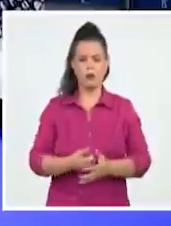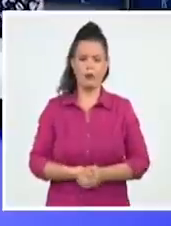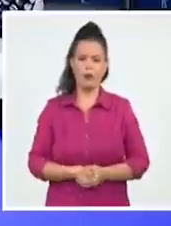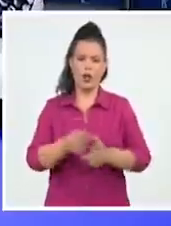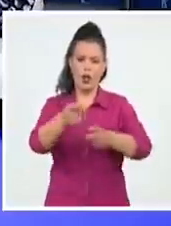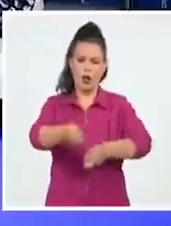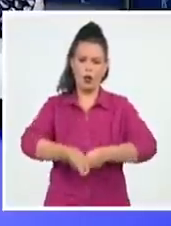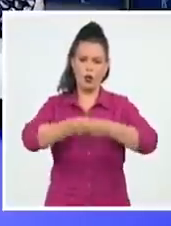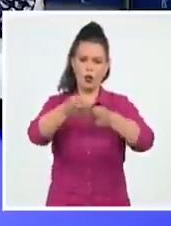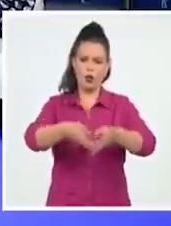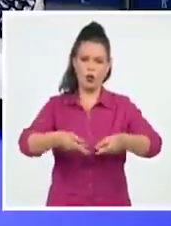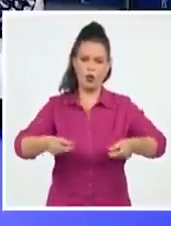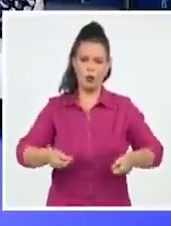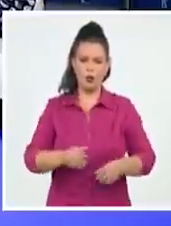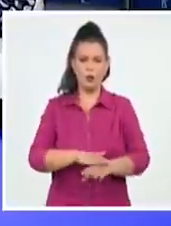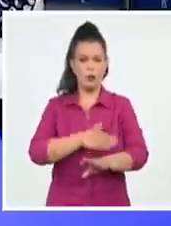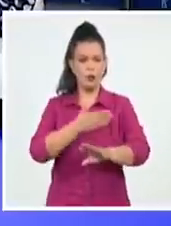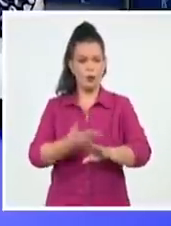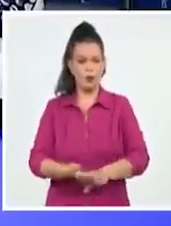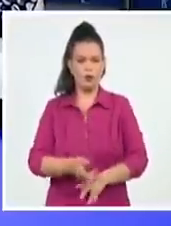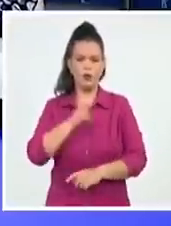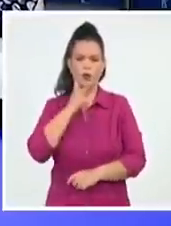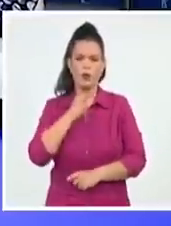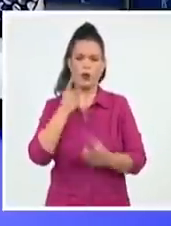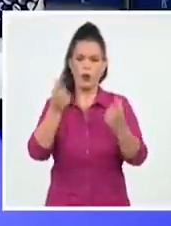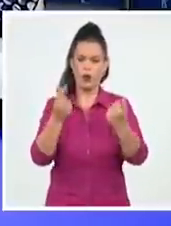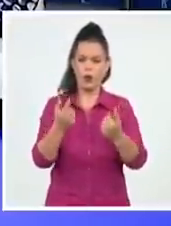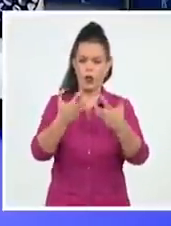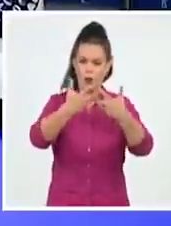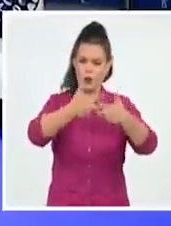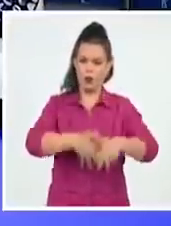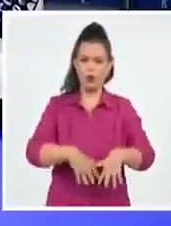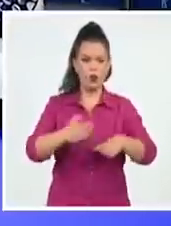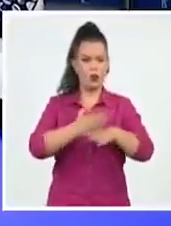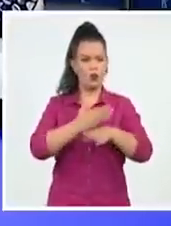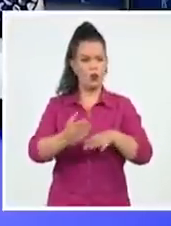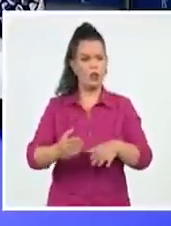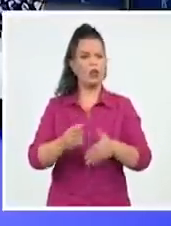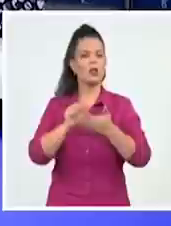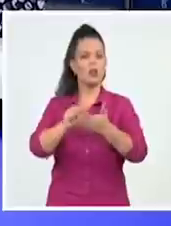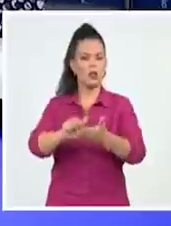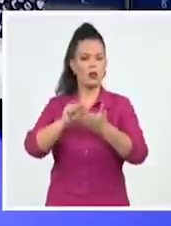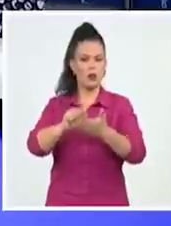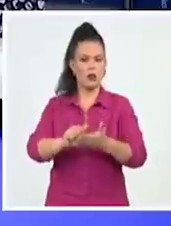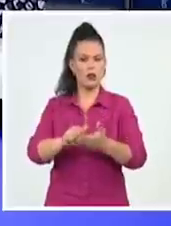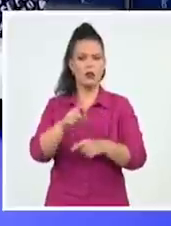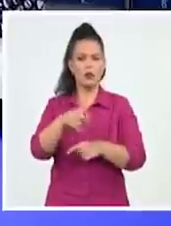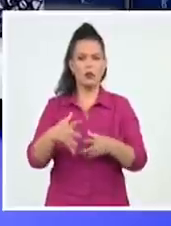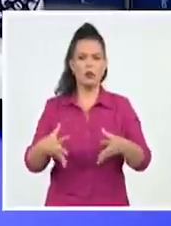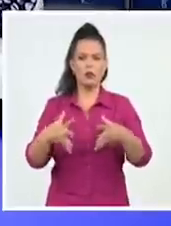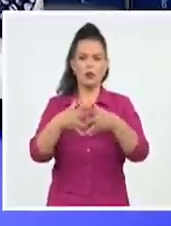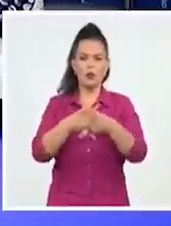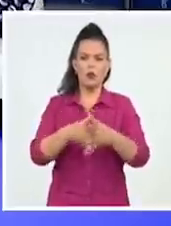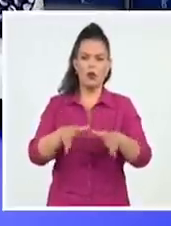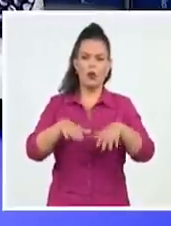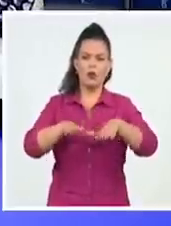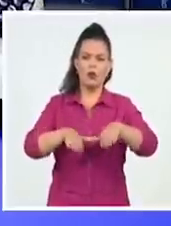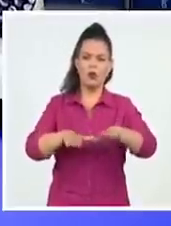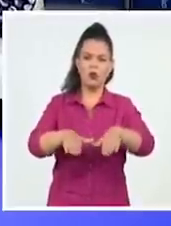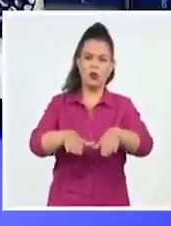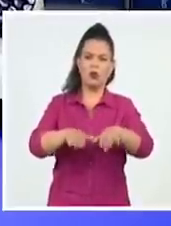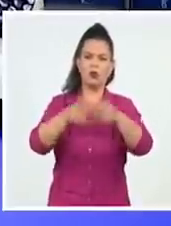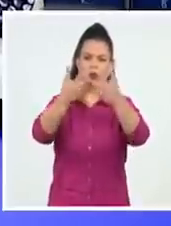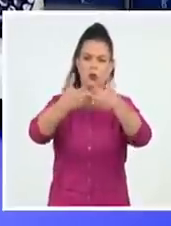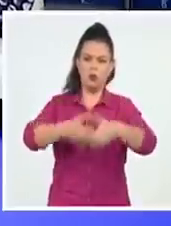diversas tareas de la economía, la producción y los servicios, destacándose su vínculo con la textilera del Guajay y otros centros laborales.